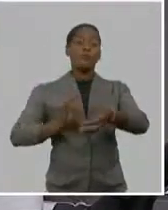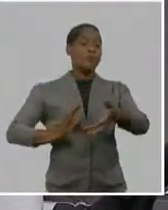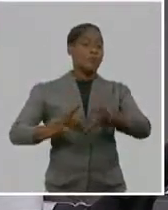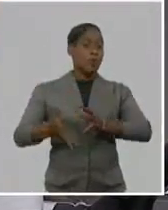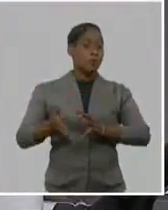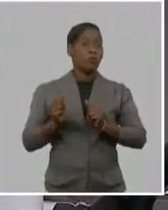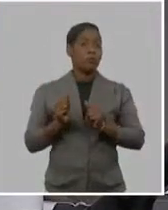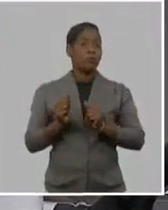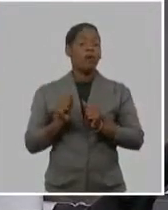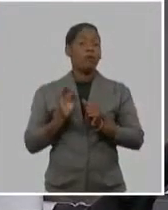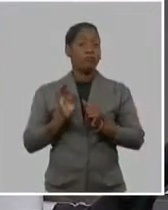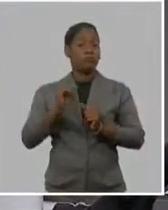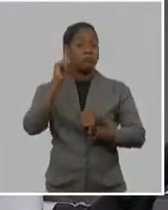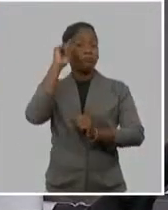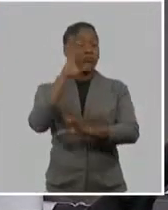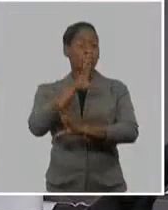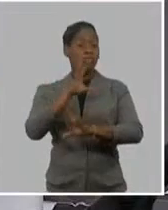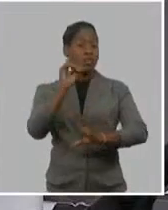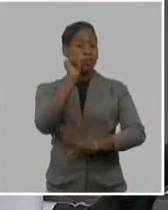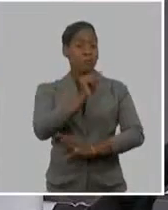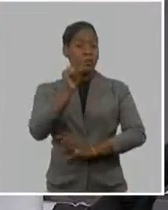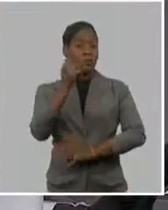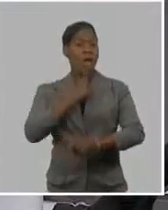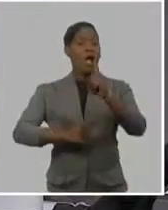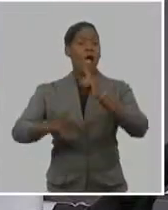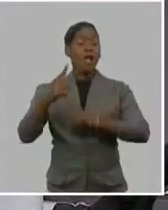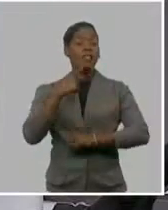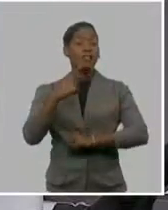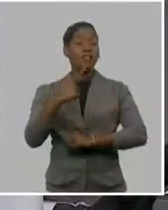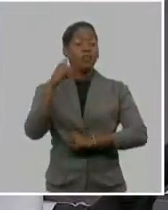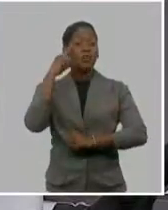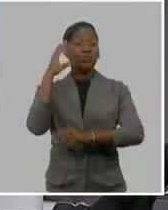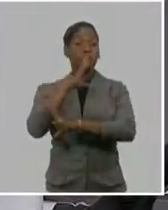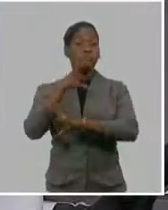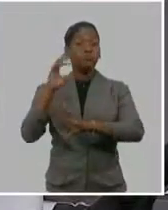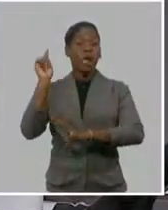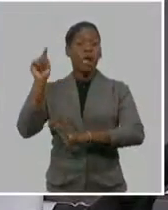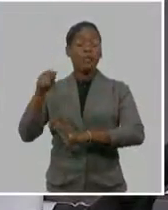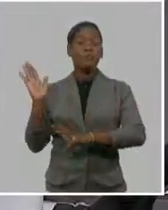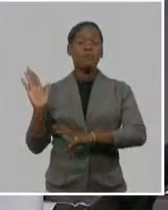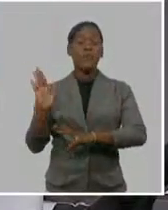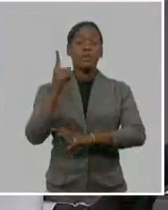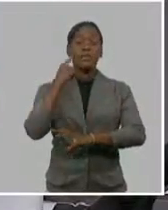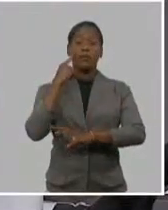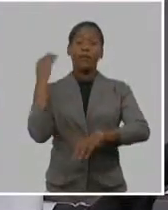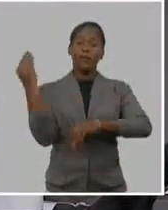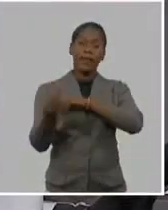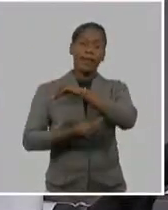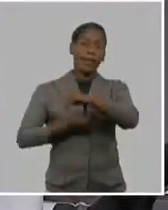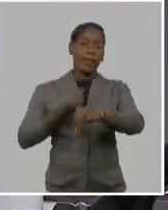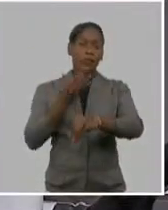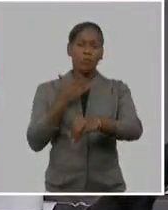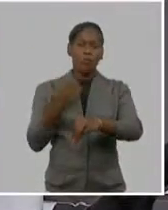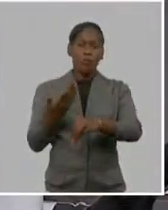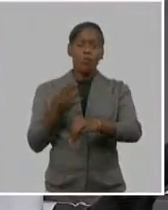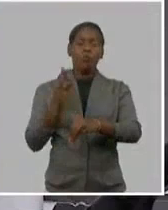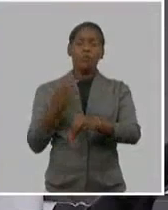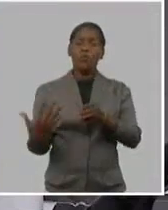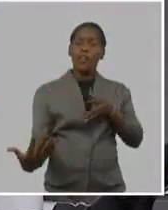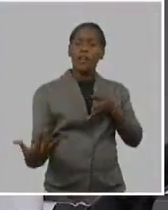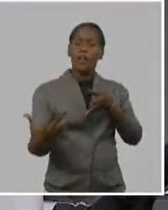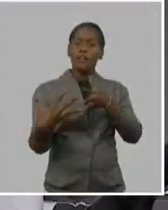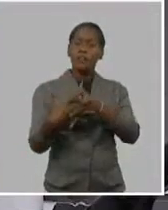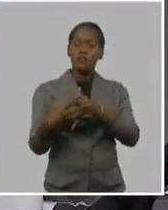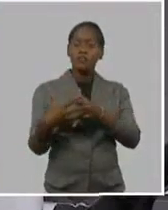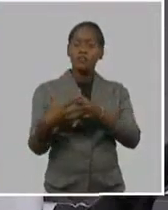cambio antropológico, los analistas dicen, o sea del género humano lo que estamos viendo, por las relaciones sociales que han